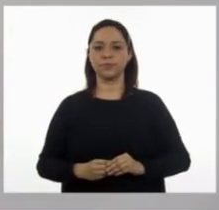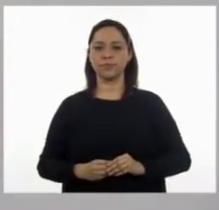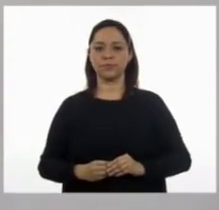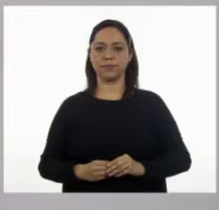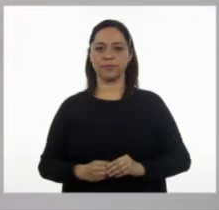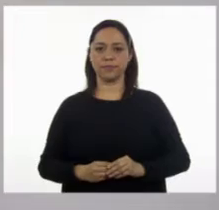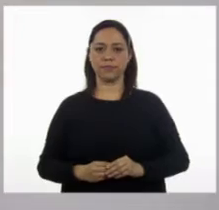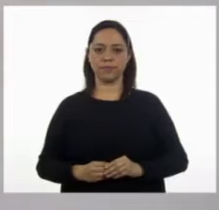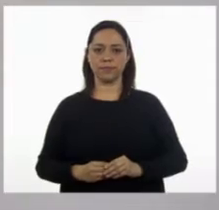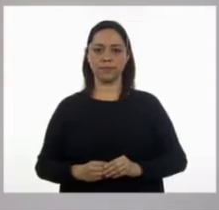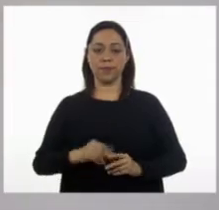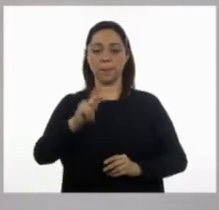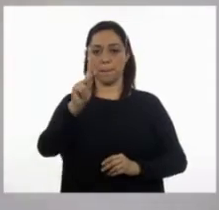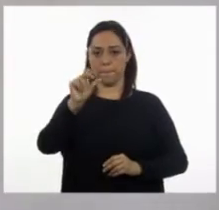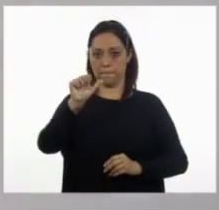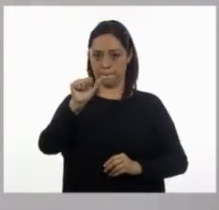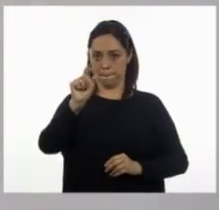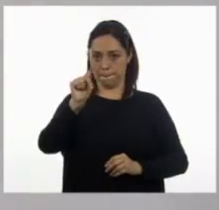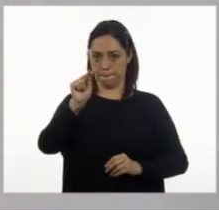Ahí está, Patricia.